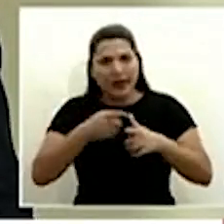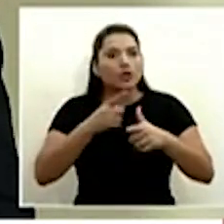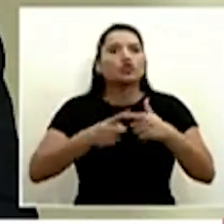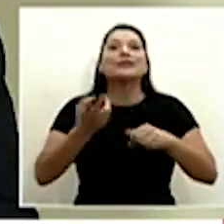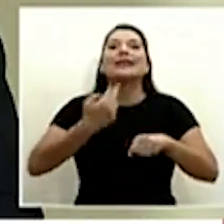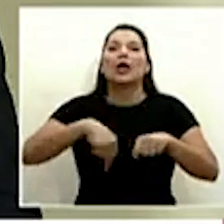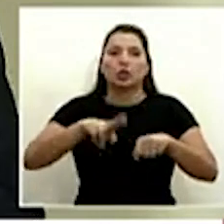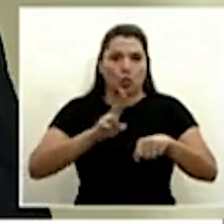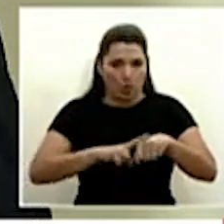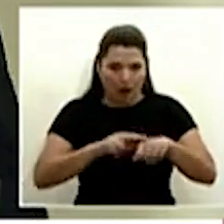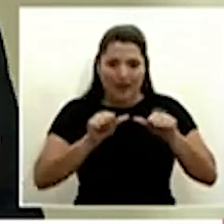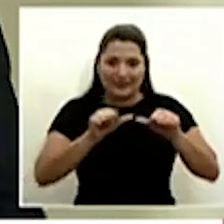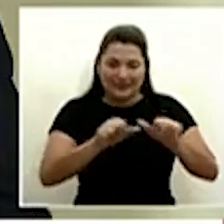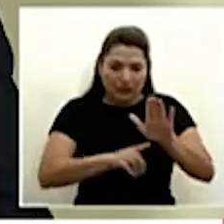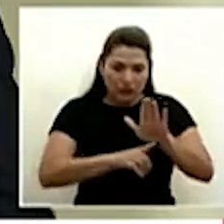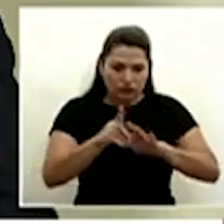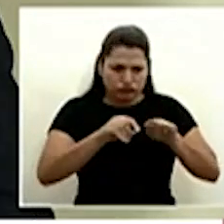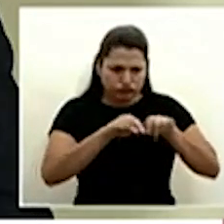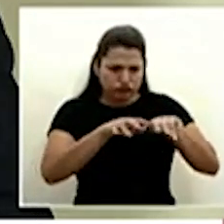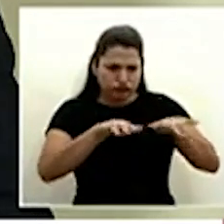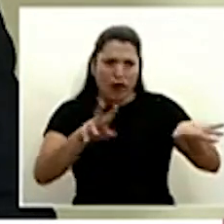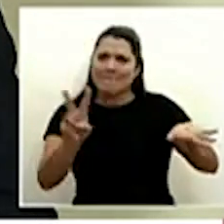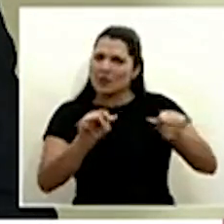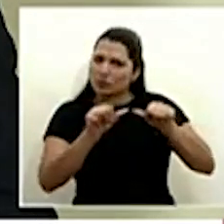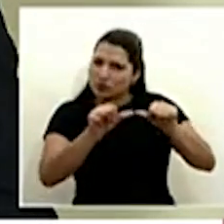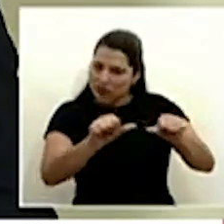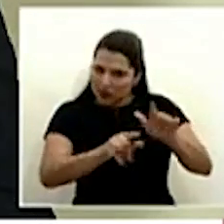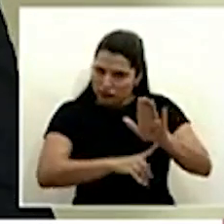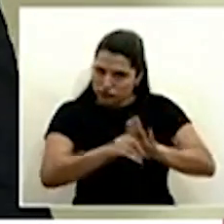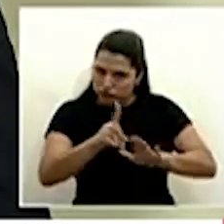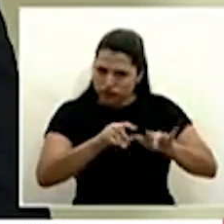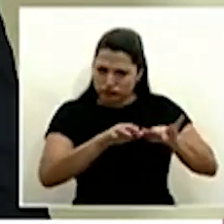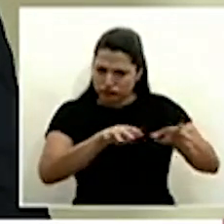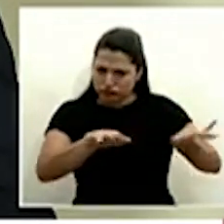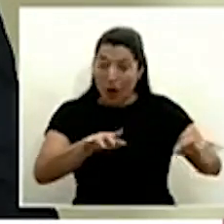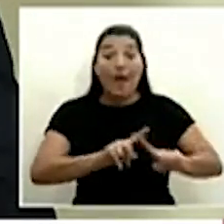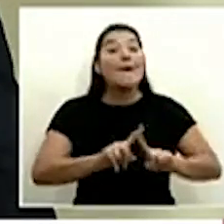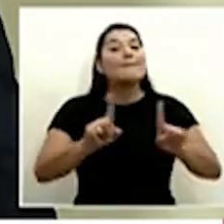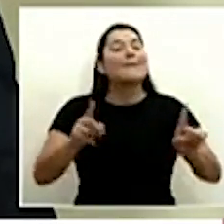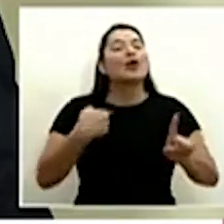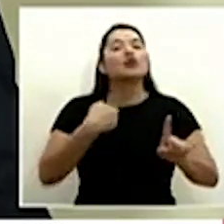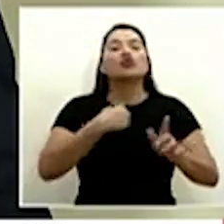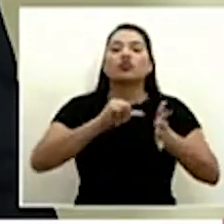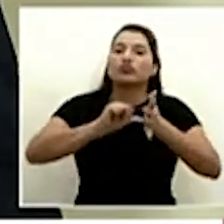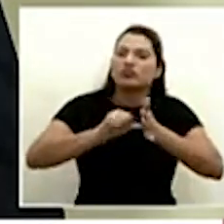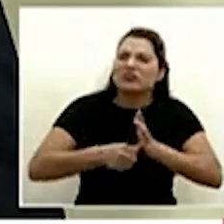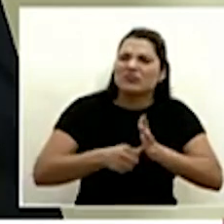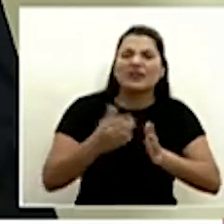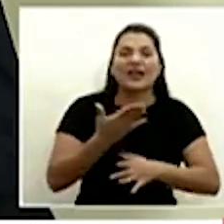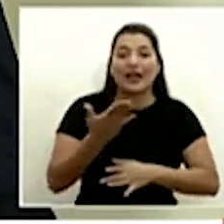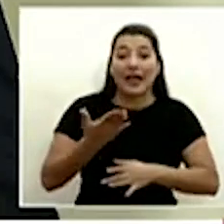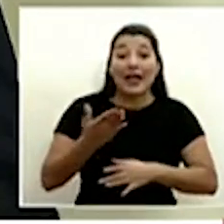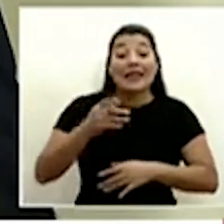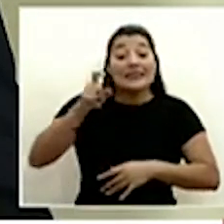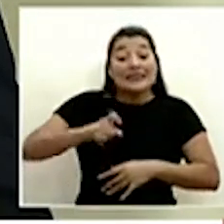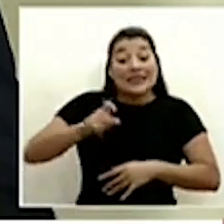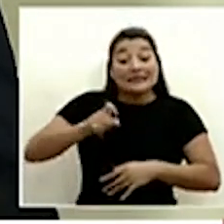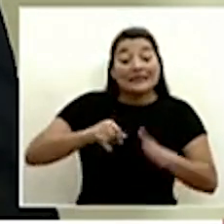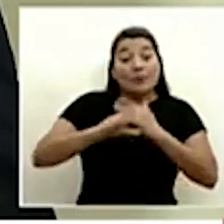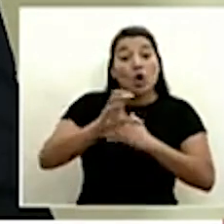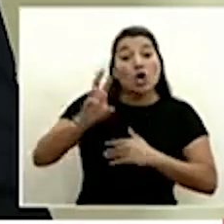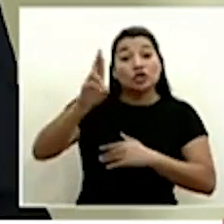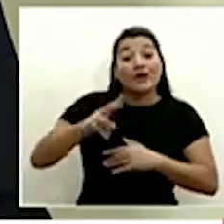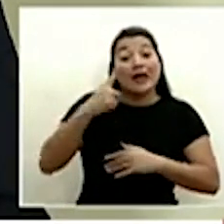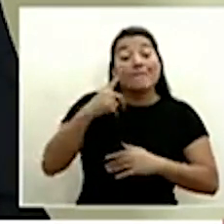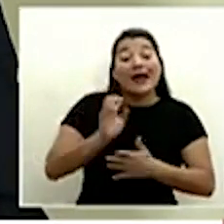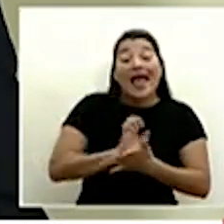transmisiones o sea es un virus que se va a seguir transmitiendo eso lo hemos dicho lo que sí hemos insistido es lo que ocupamos en Costa Rica para que no exista